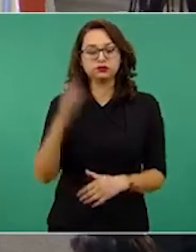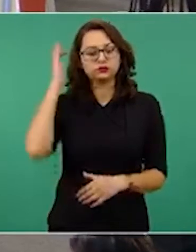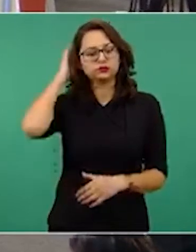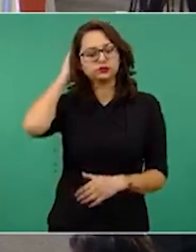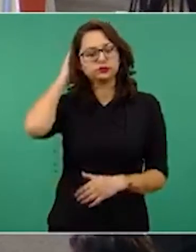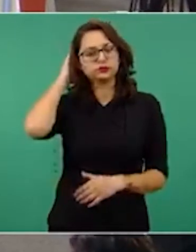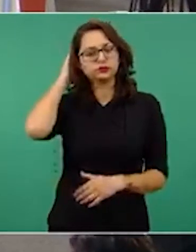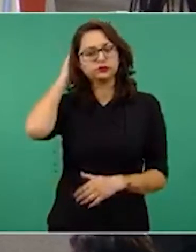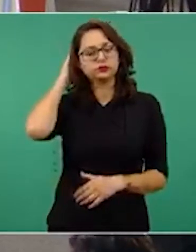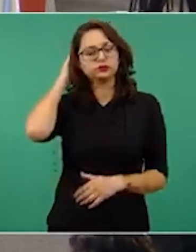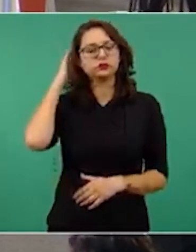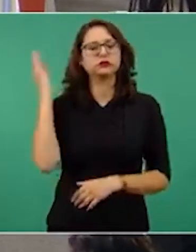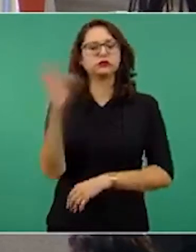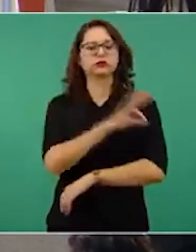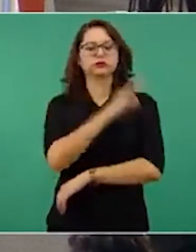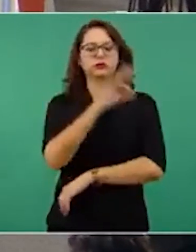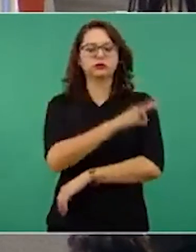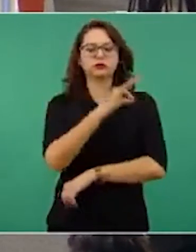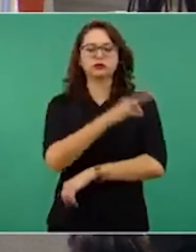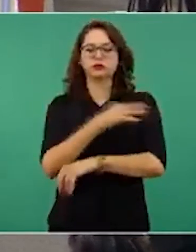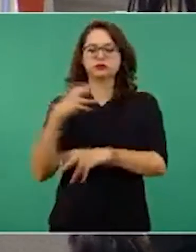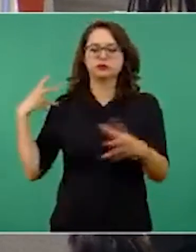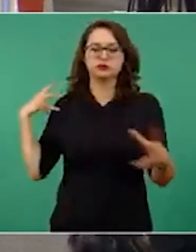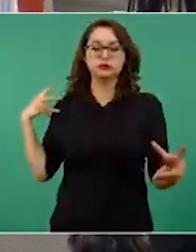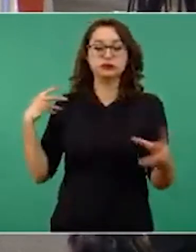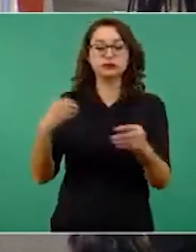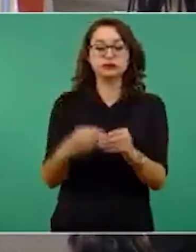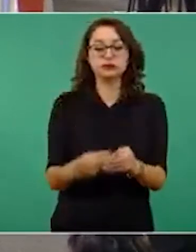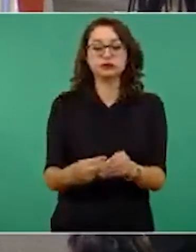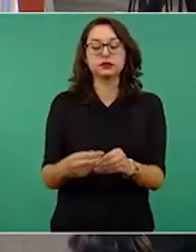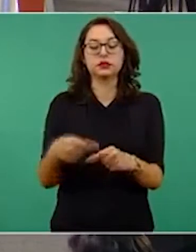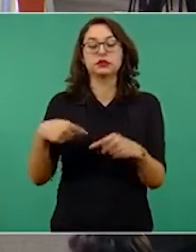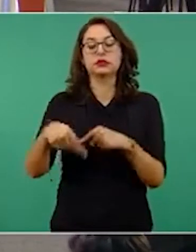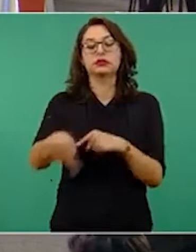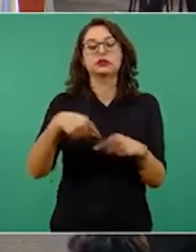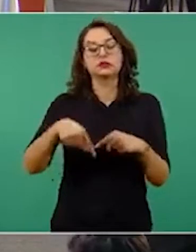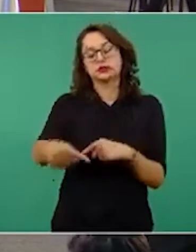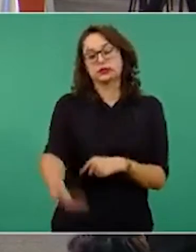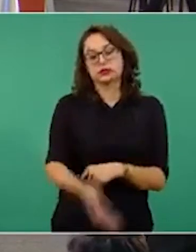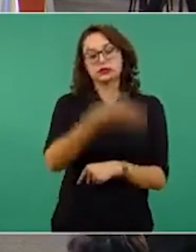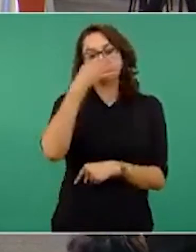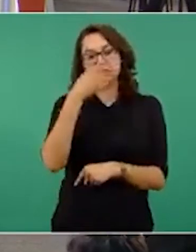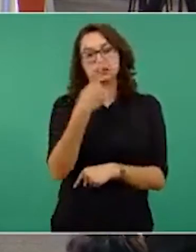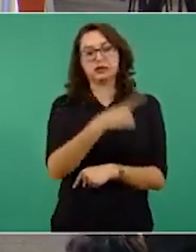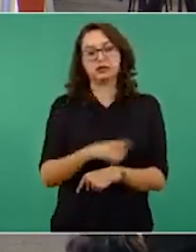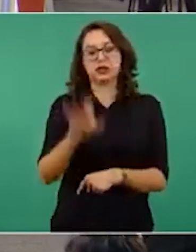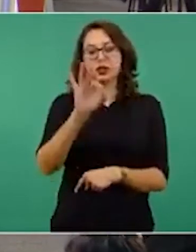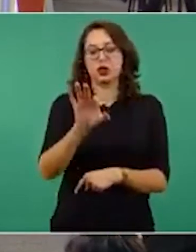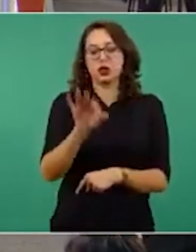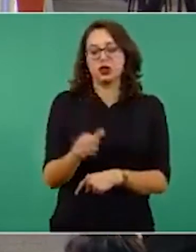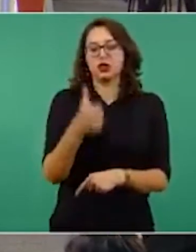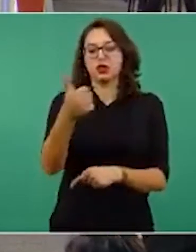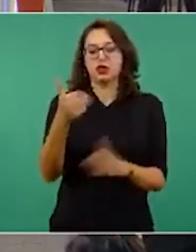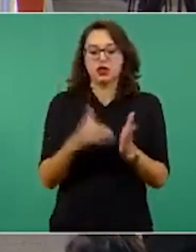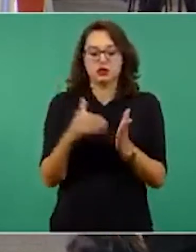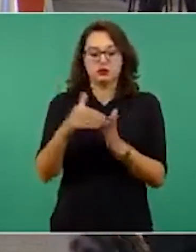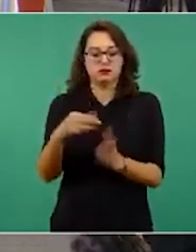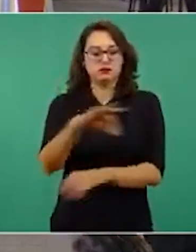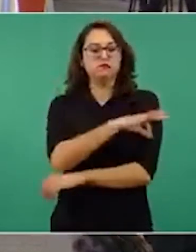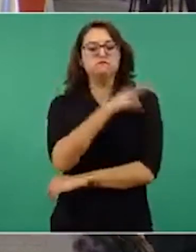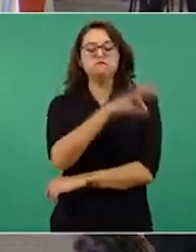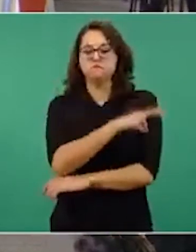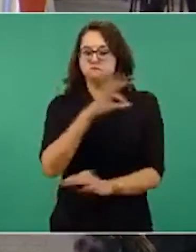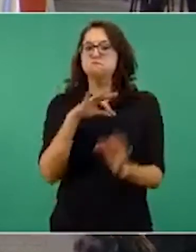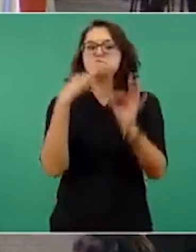aquí es donde vamos a llegar a 146 millones a fines de octubre, con lo cual la meta que fijó el señor presidente para el plan de vacunación